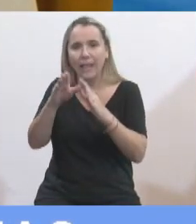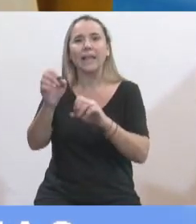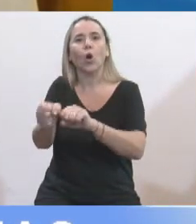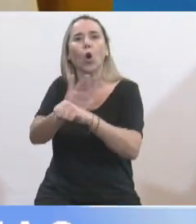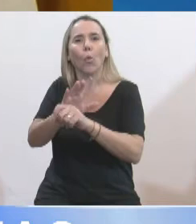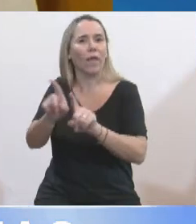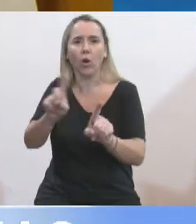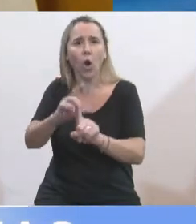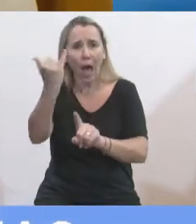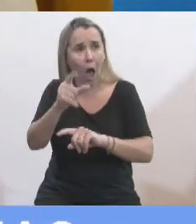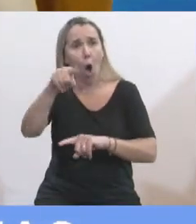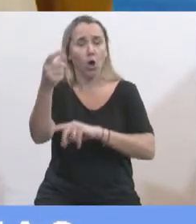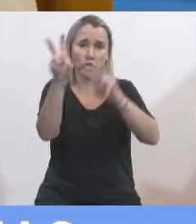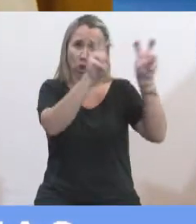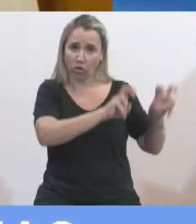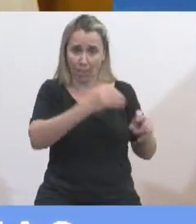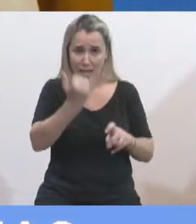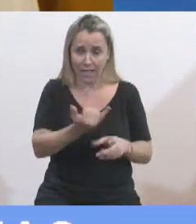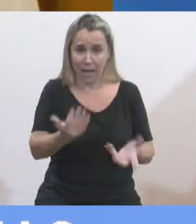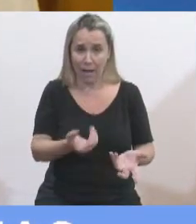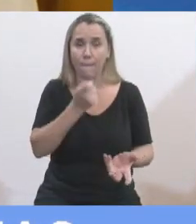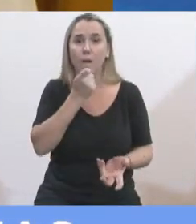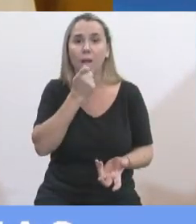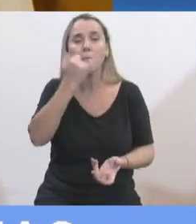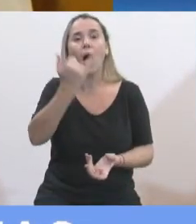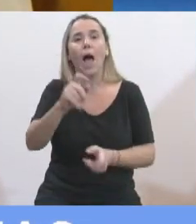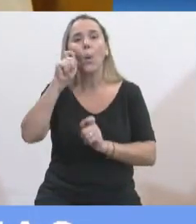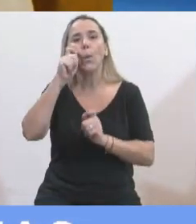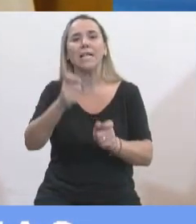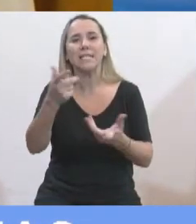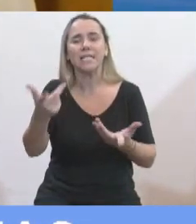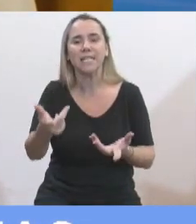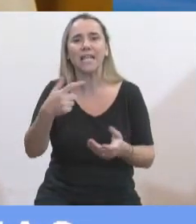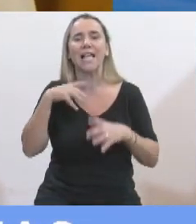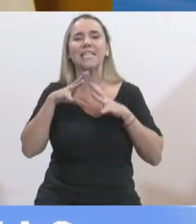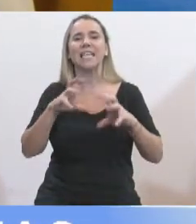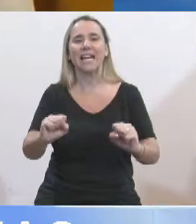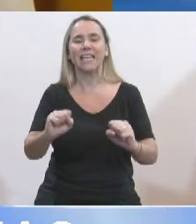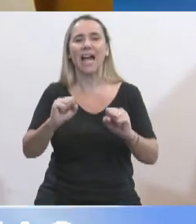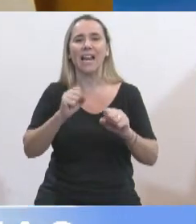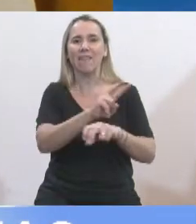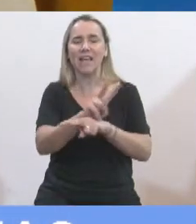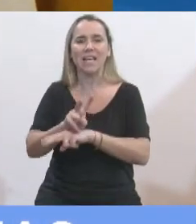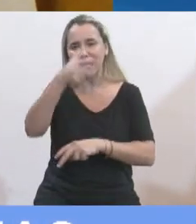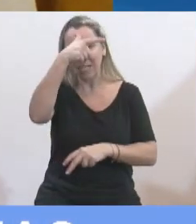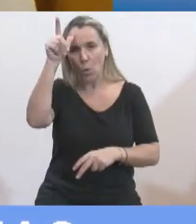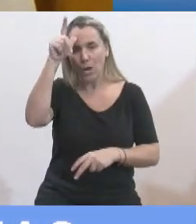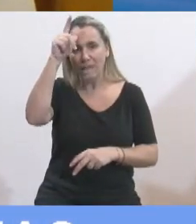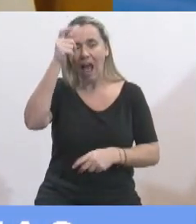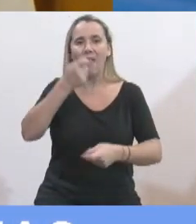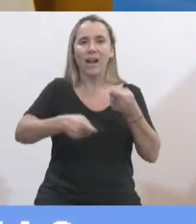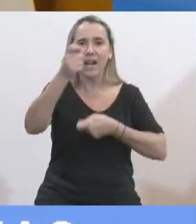otros temas, por ejemplo, estuvo la visita de la Secretaría de Seguridad, narcotráfico,